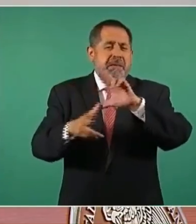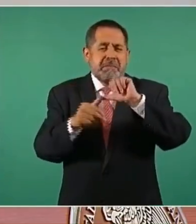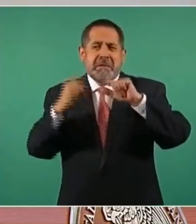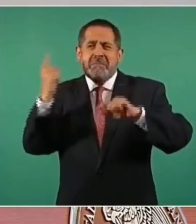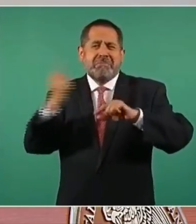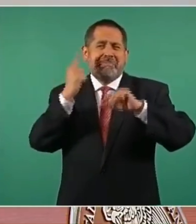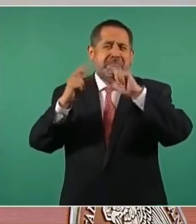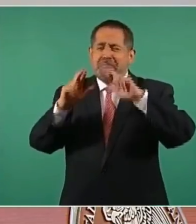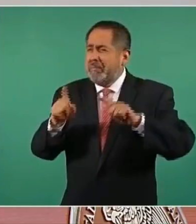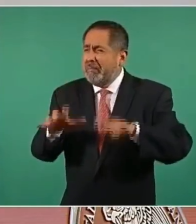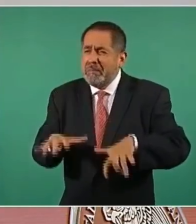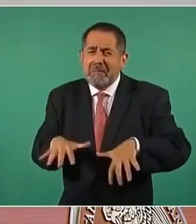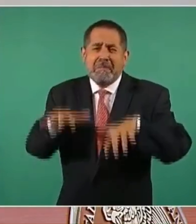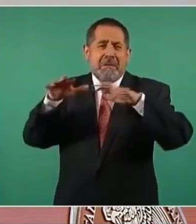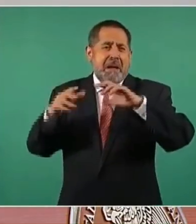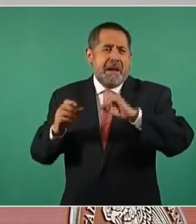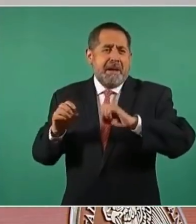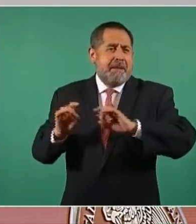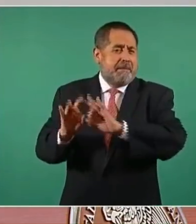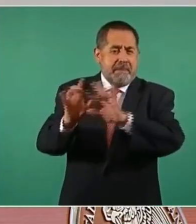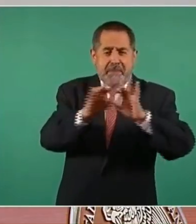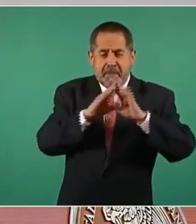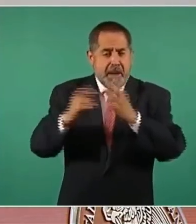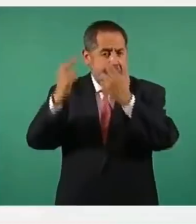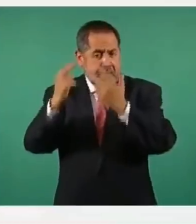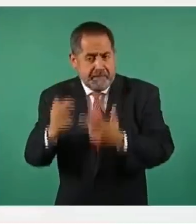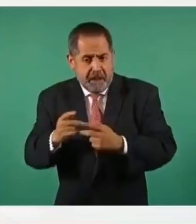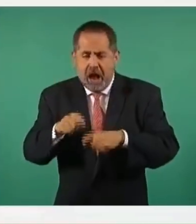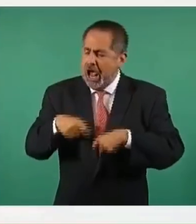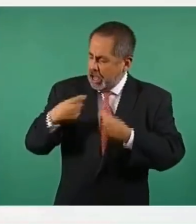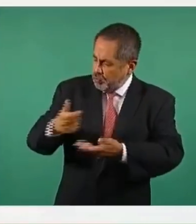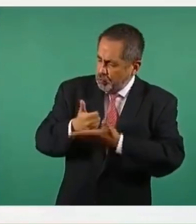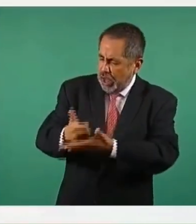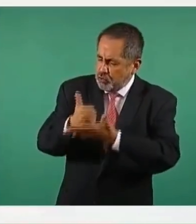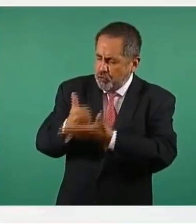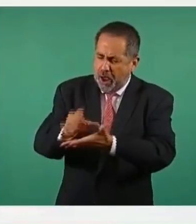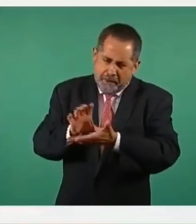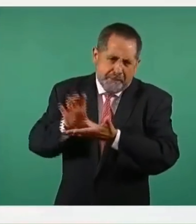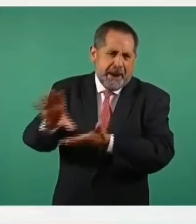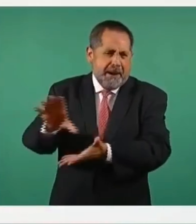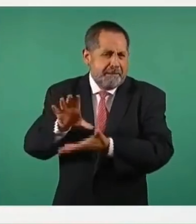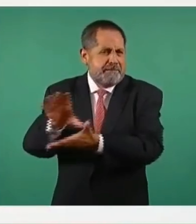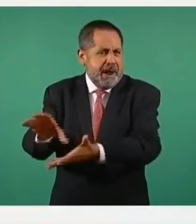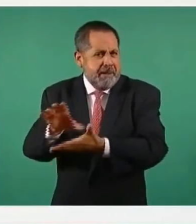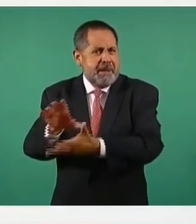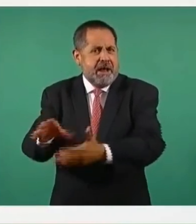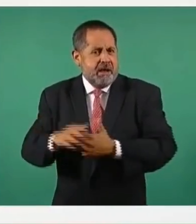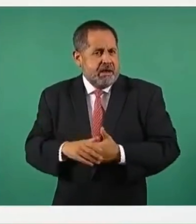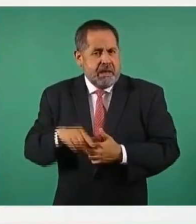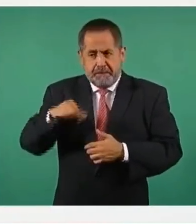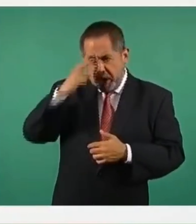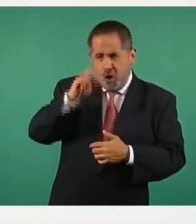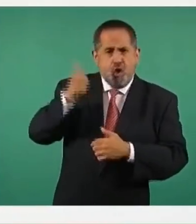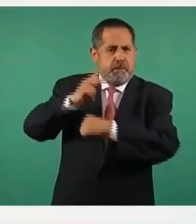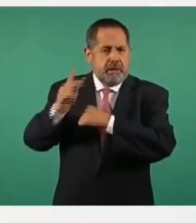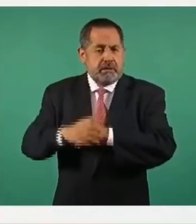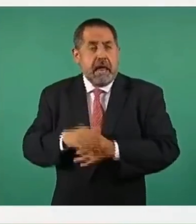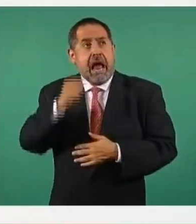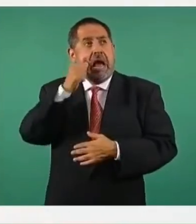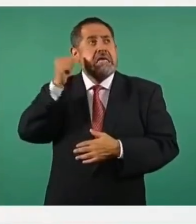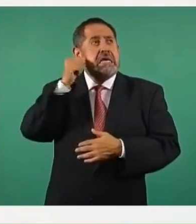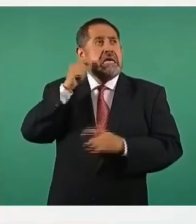fenómenos naturales, tanto en México como en el extranjero. Hasta ayer habíamos ofrecido